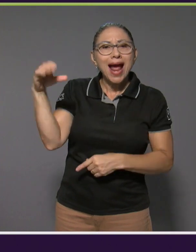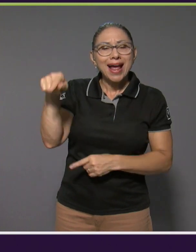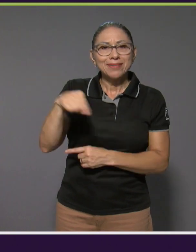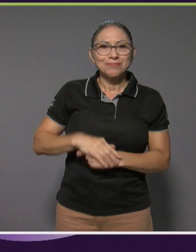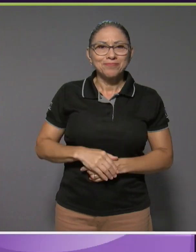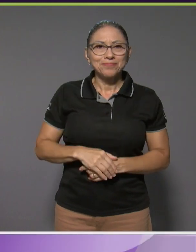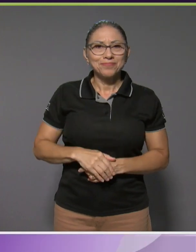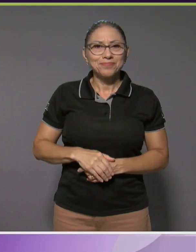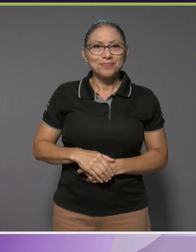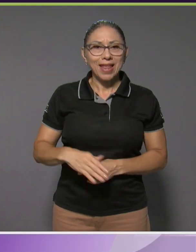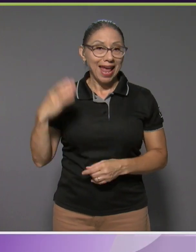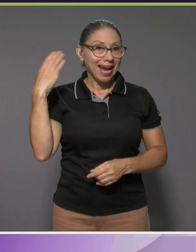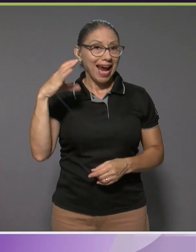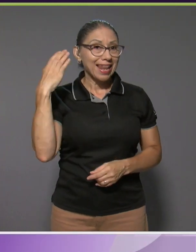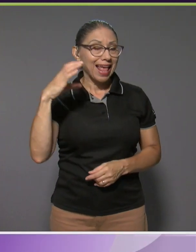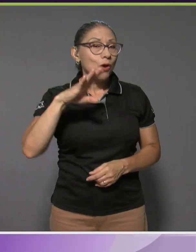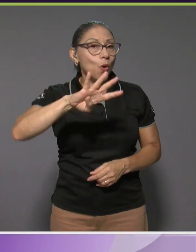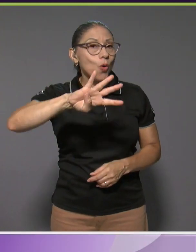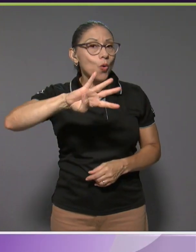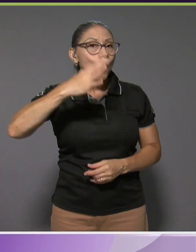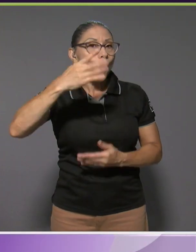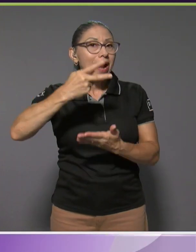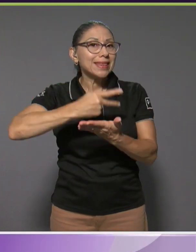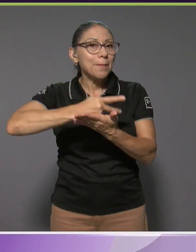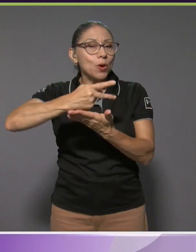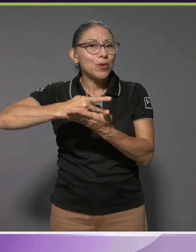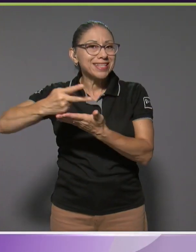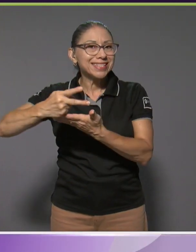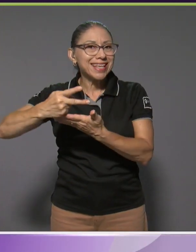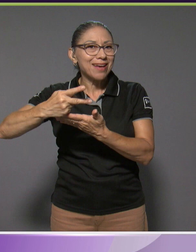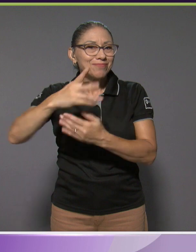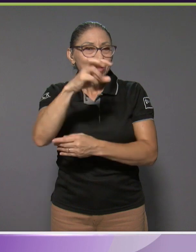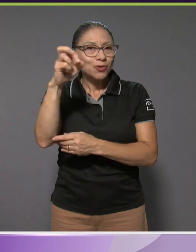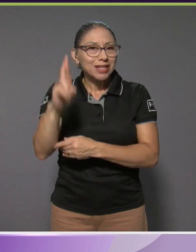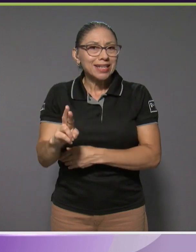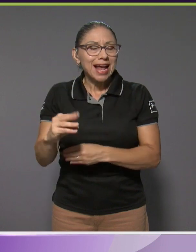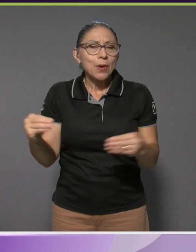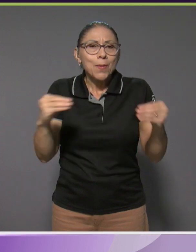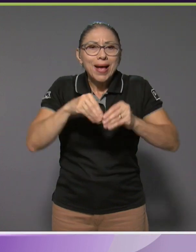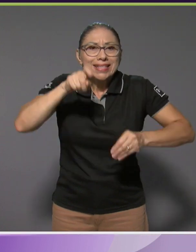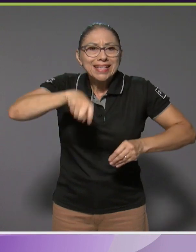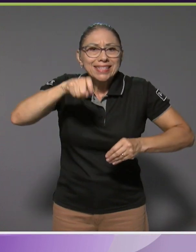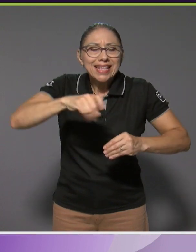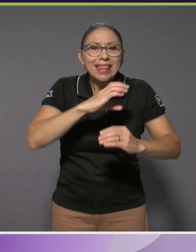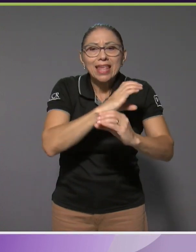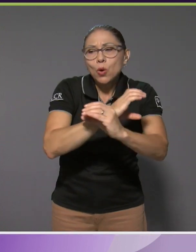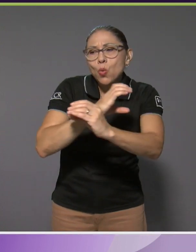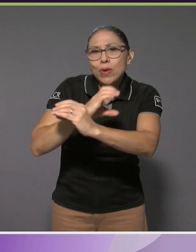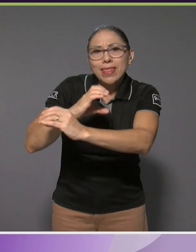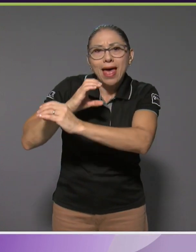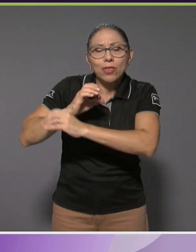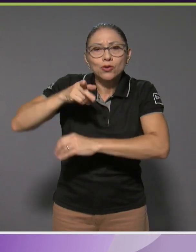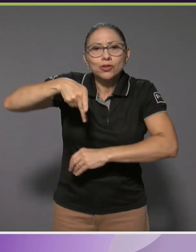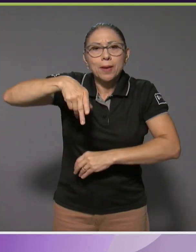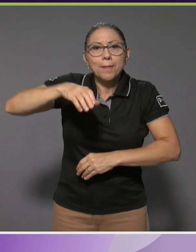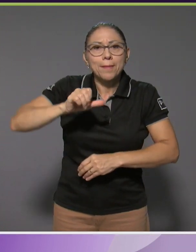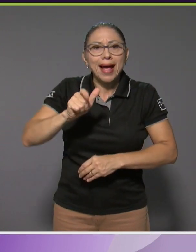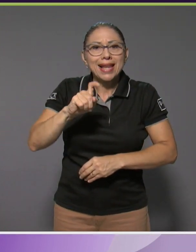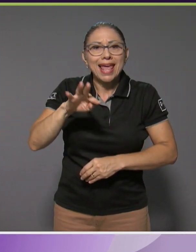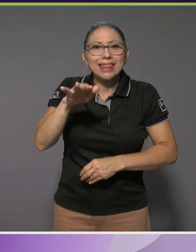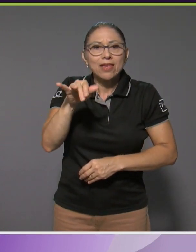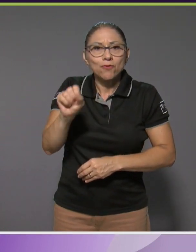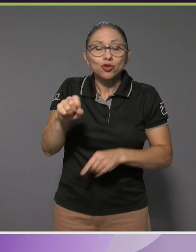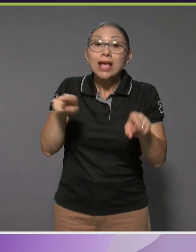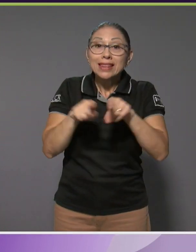Cartago es la cuarta provincia a nivel nacional con mayor necesidad de cuidados paliativos. También Cartago tiene alta